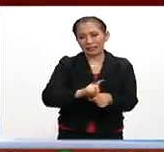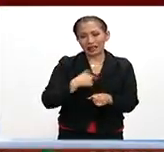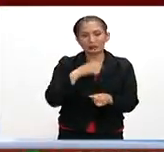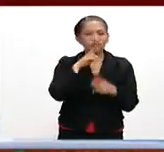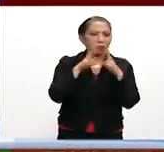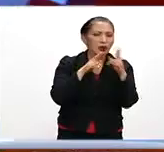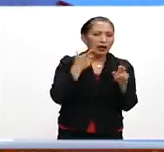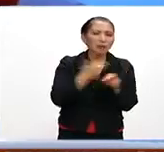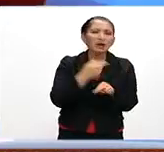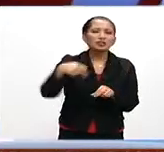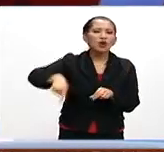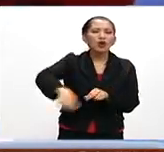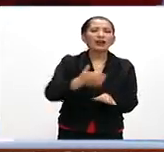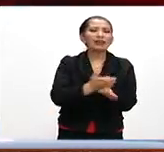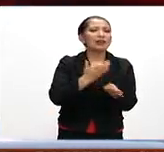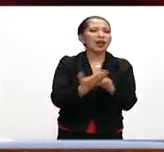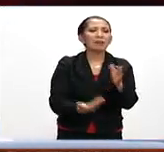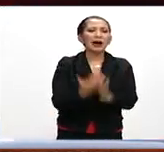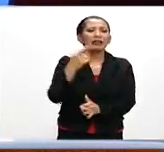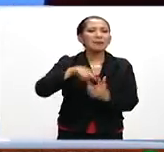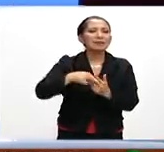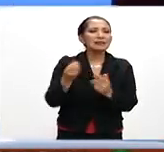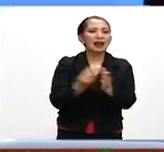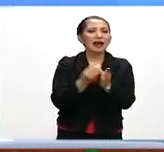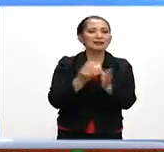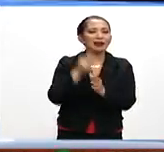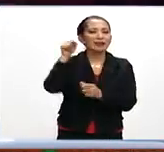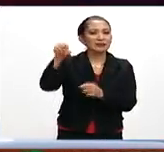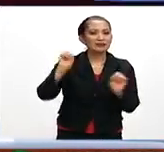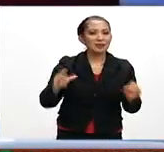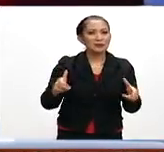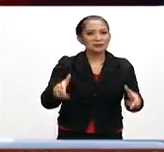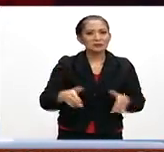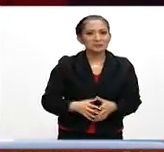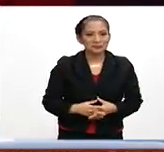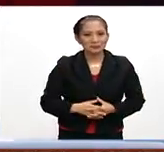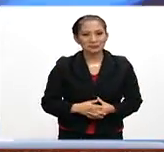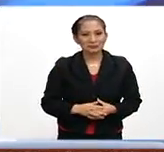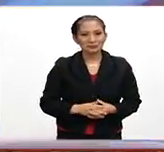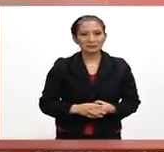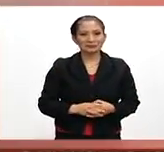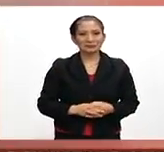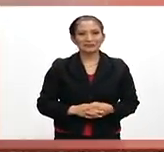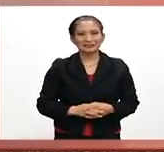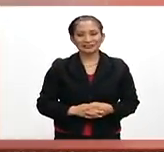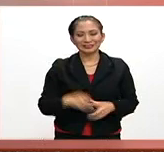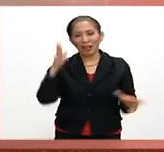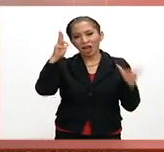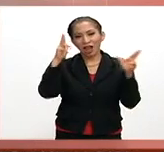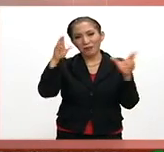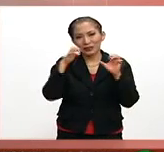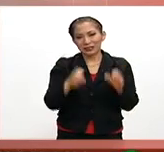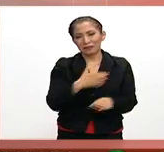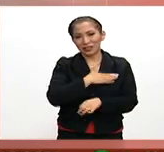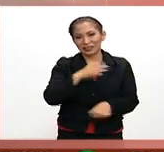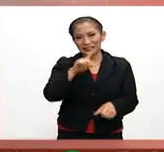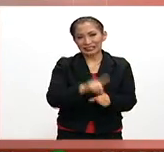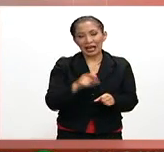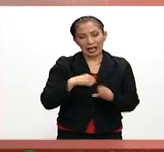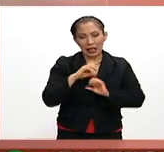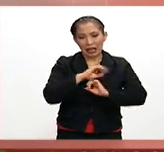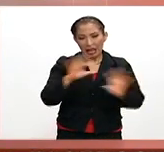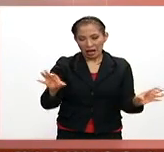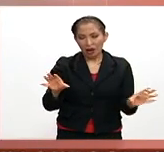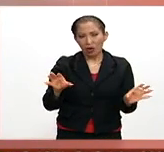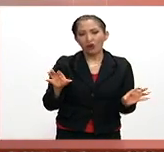con tu reporte, ¿cómo se vive esta mañana el inicio de clases ahí en Chiapas? Hola, ¿cómo están? Muy buenos días, en efecto